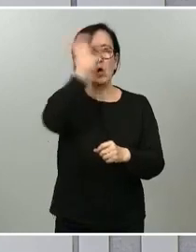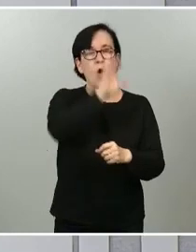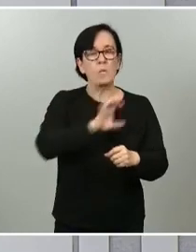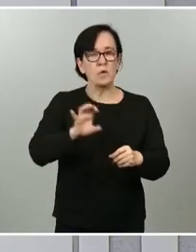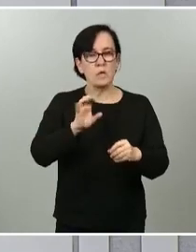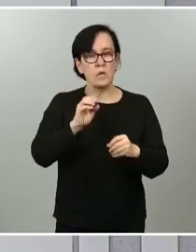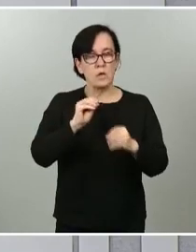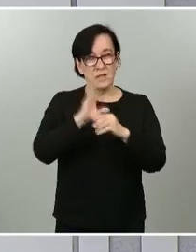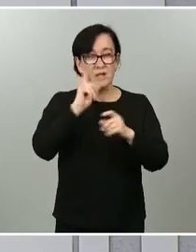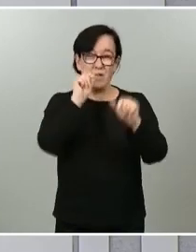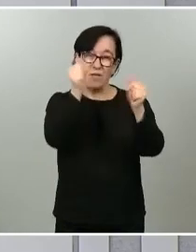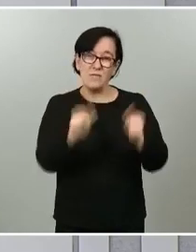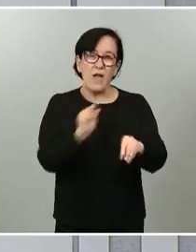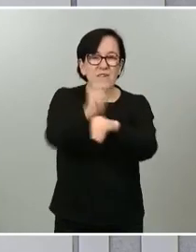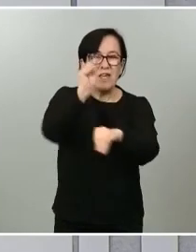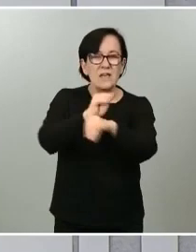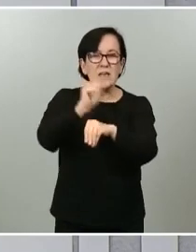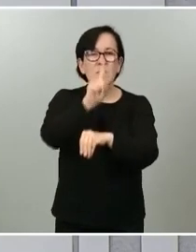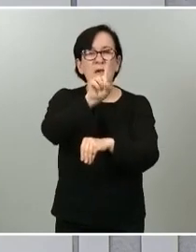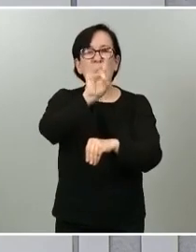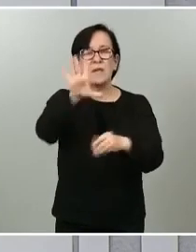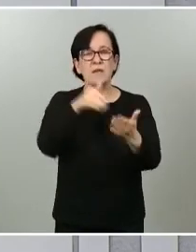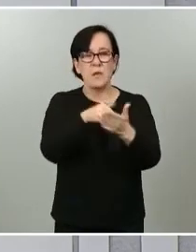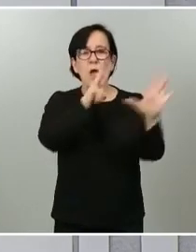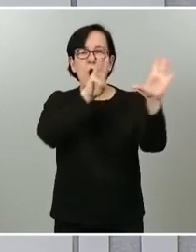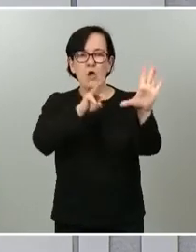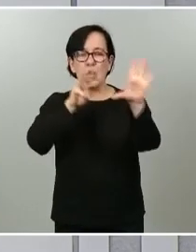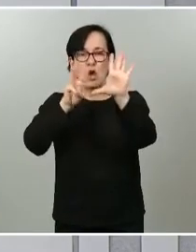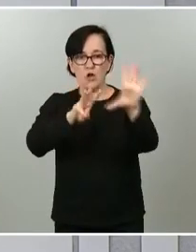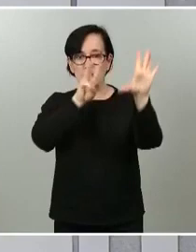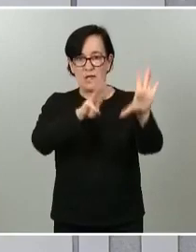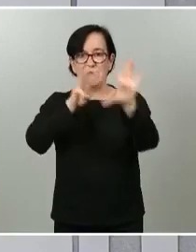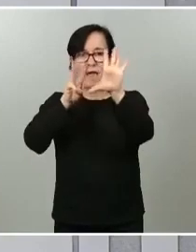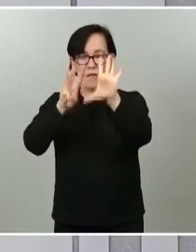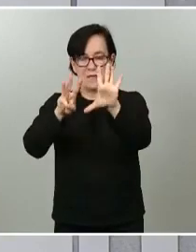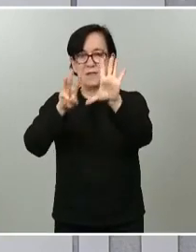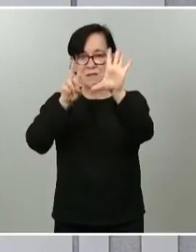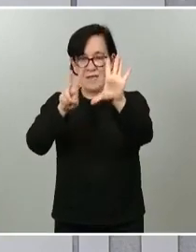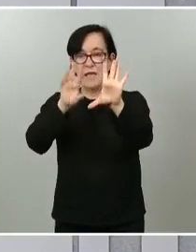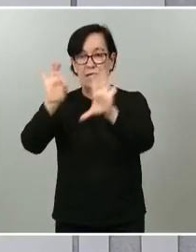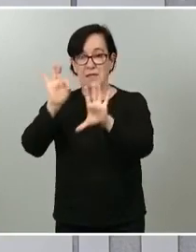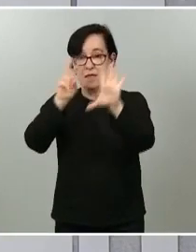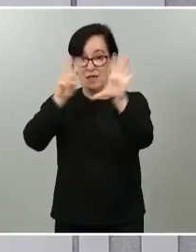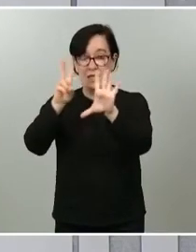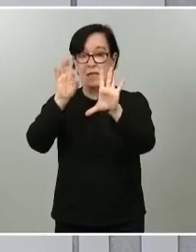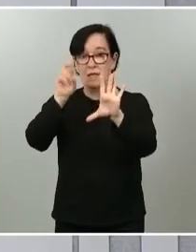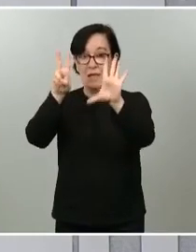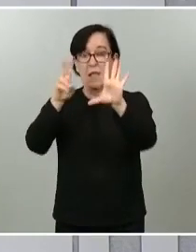modelo de financiación 115.887 millones, que es la mayor cifra de su historia.